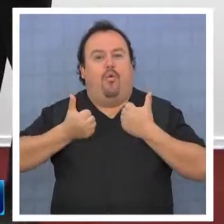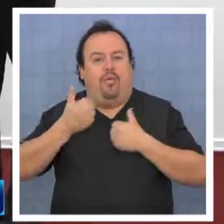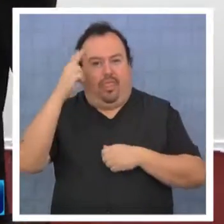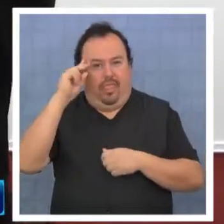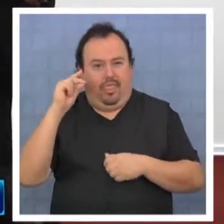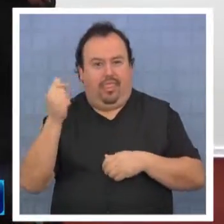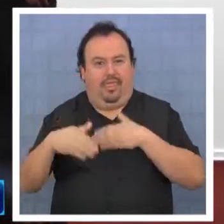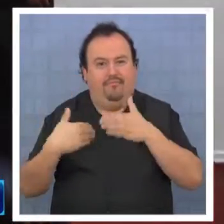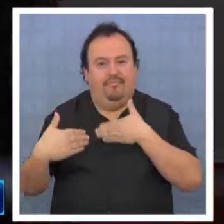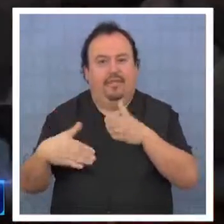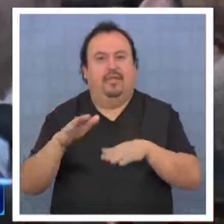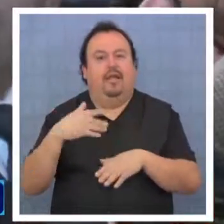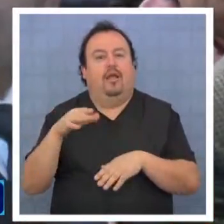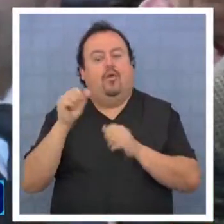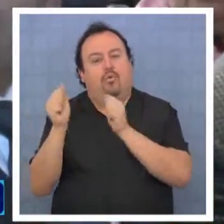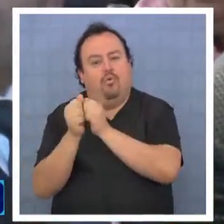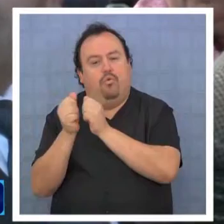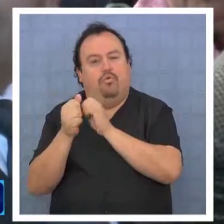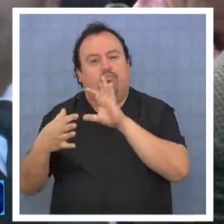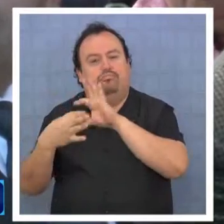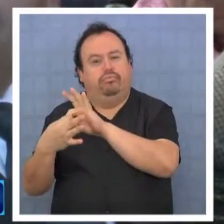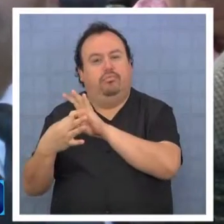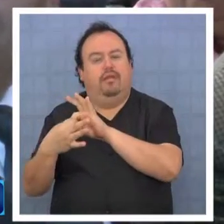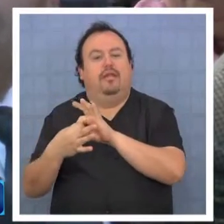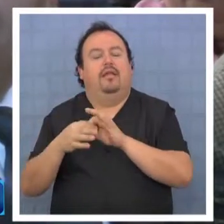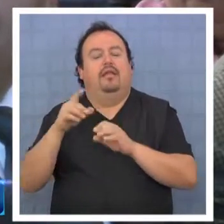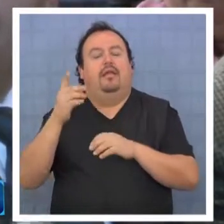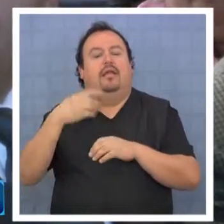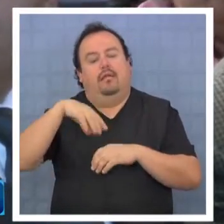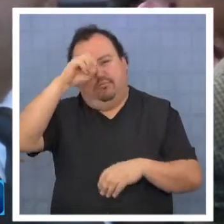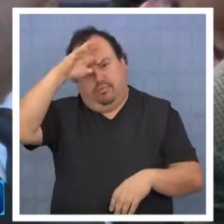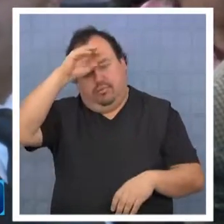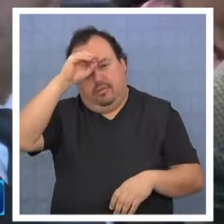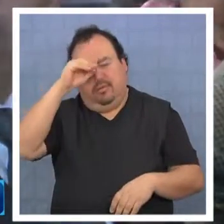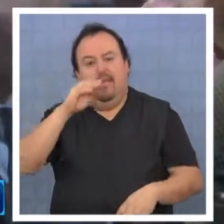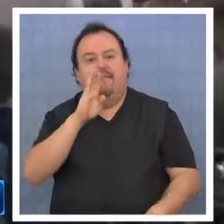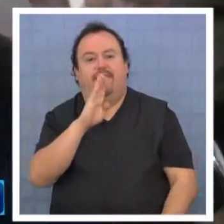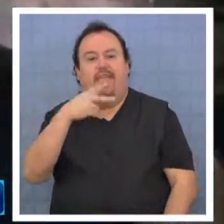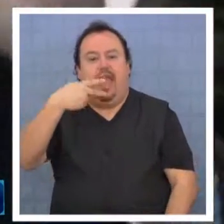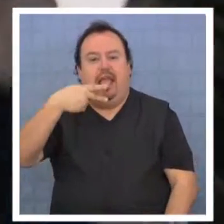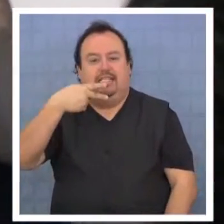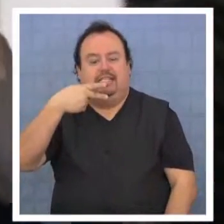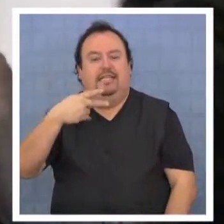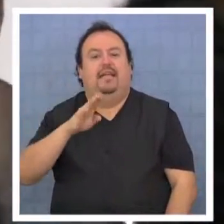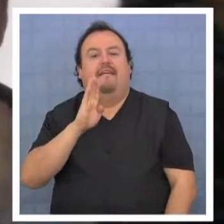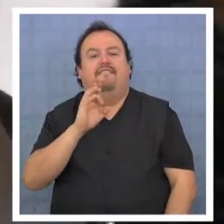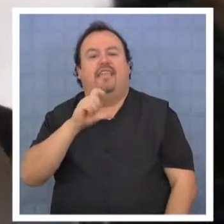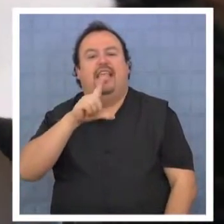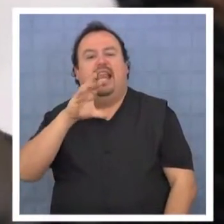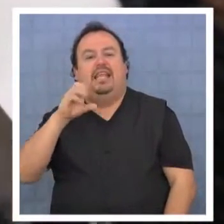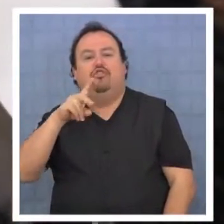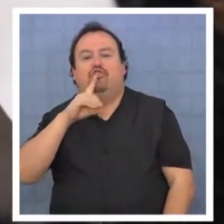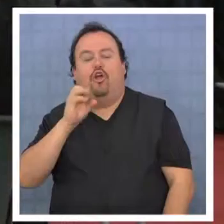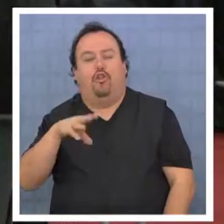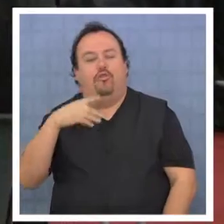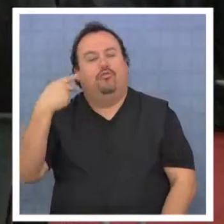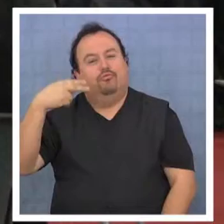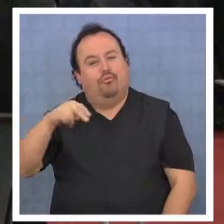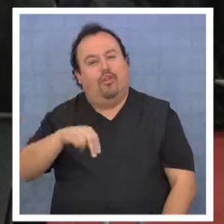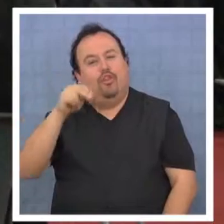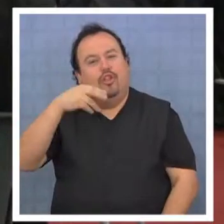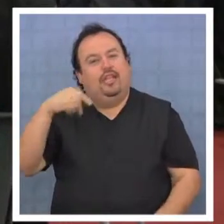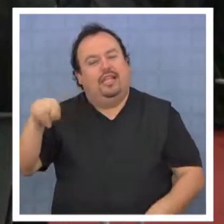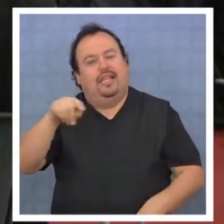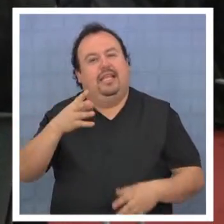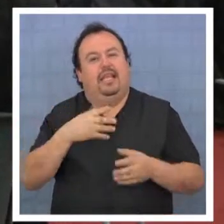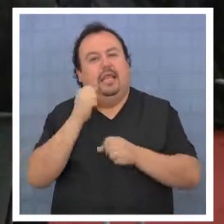Juventud Emprendedora con la compañía minera BHP Billington Pampa Norte, una competencia que este año inició con 80